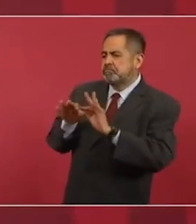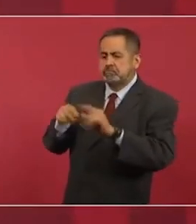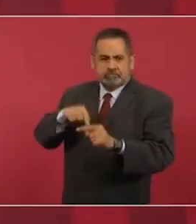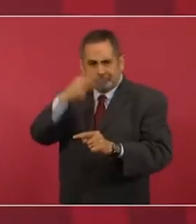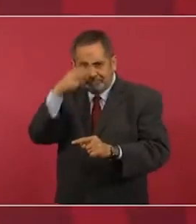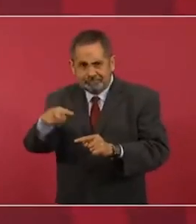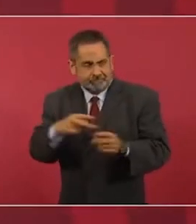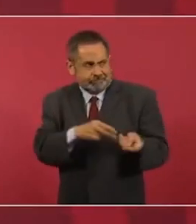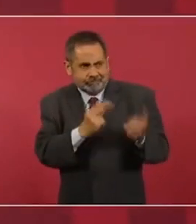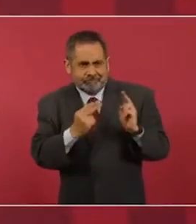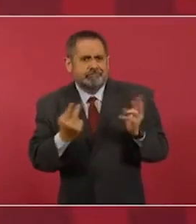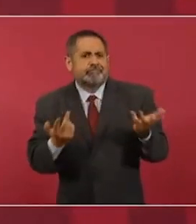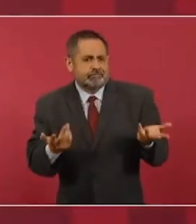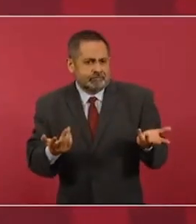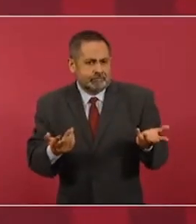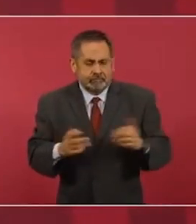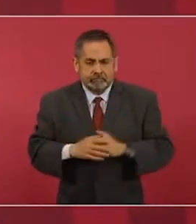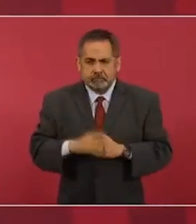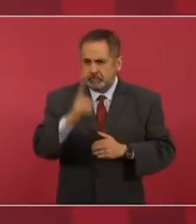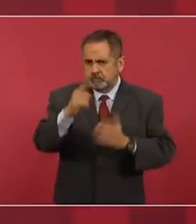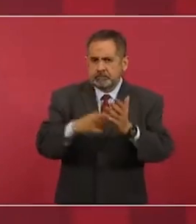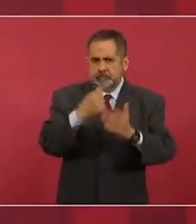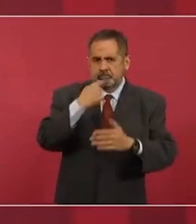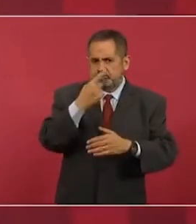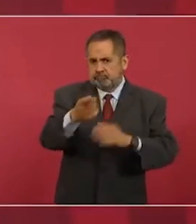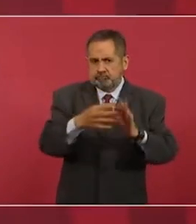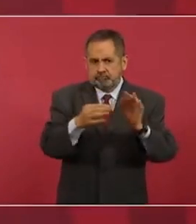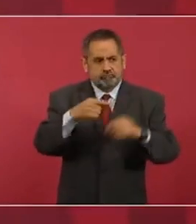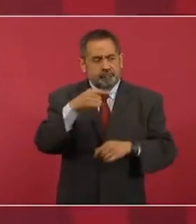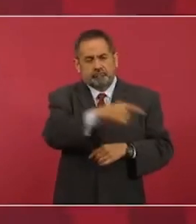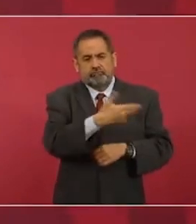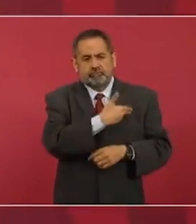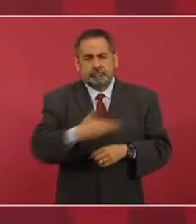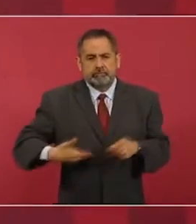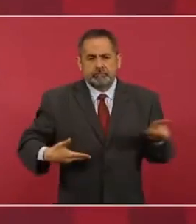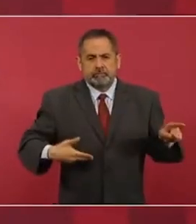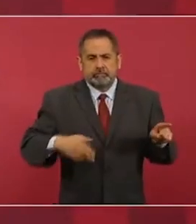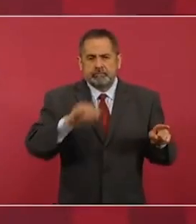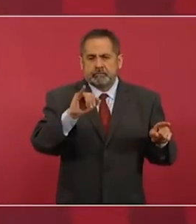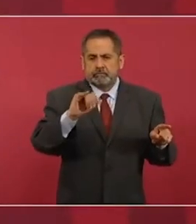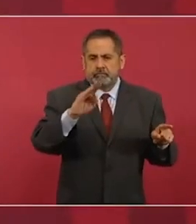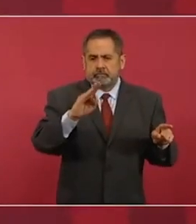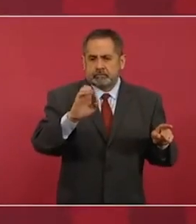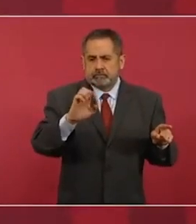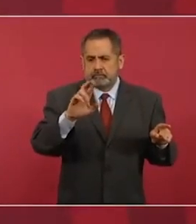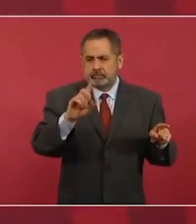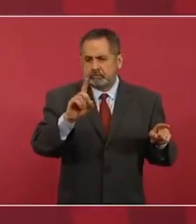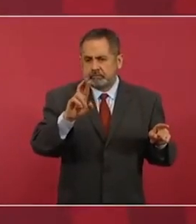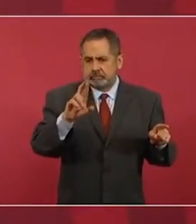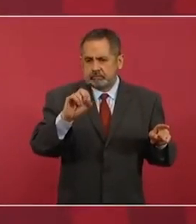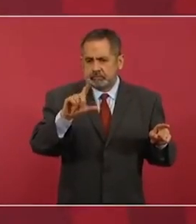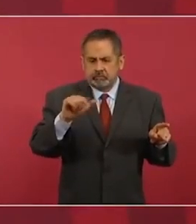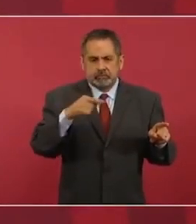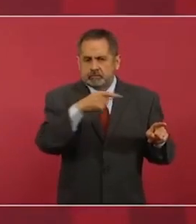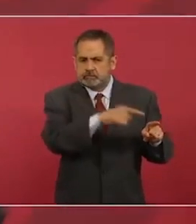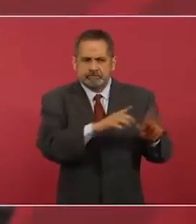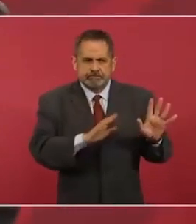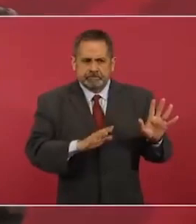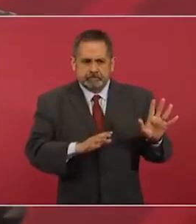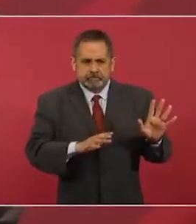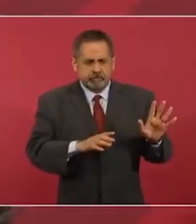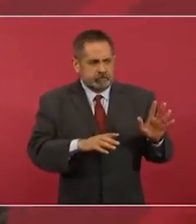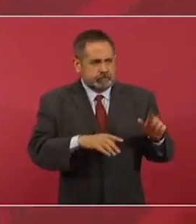México. Una vez le dije al presidente de Iberdrola que era